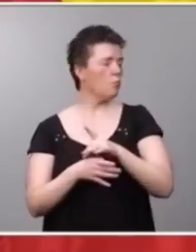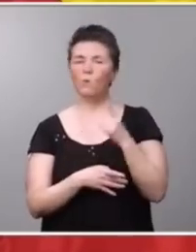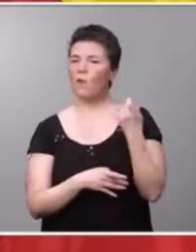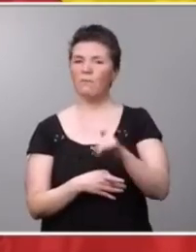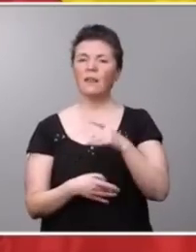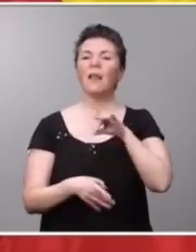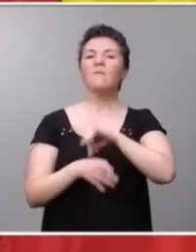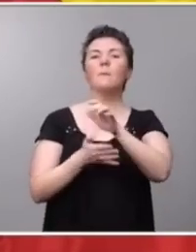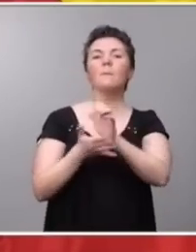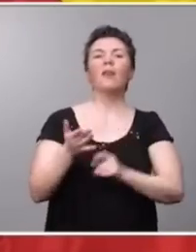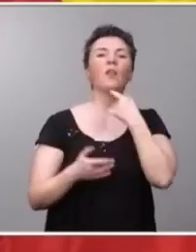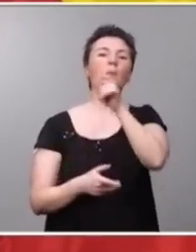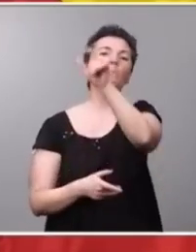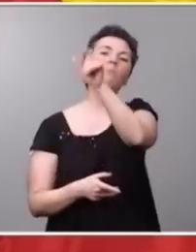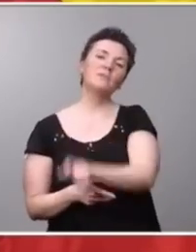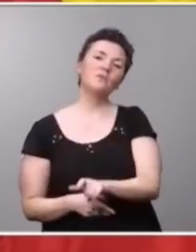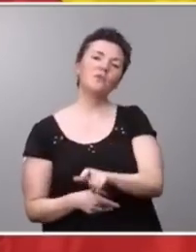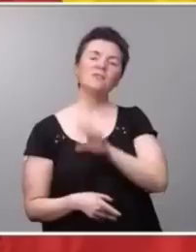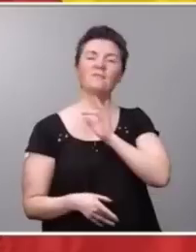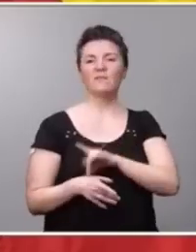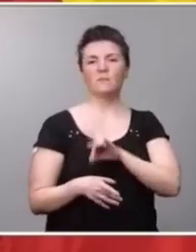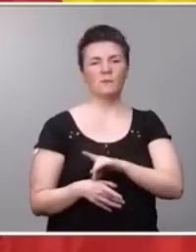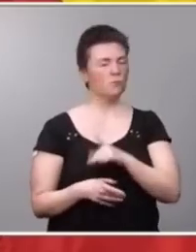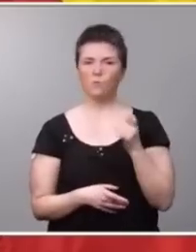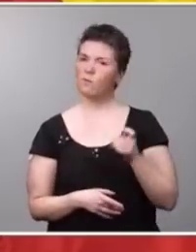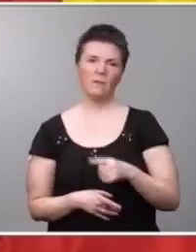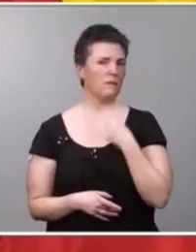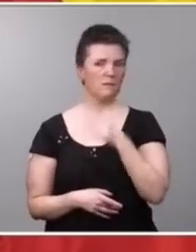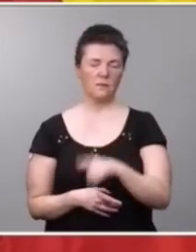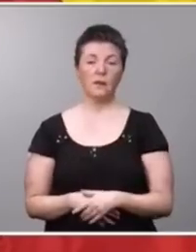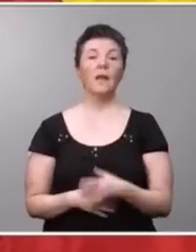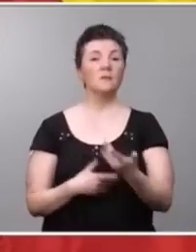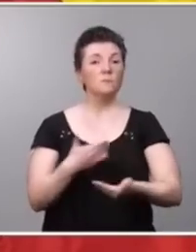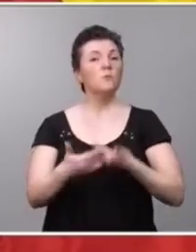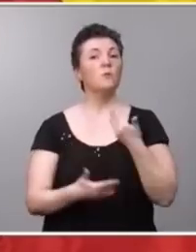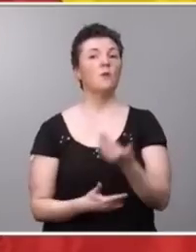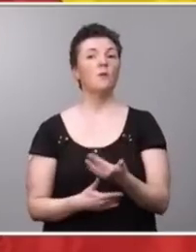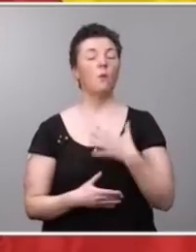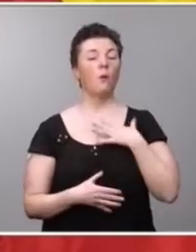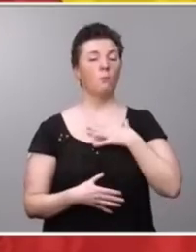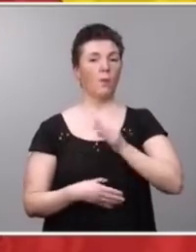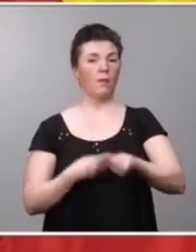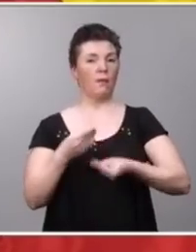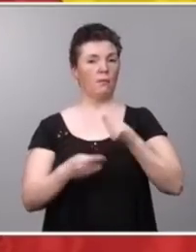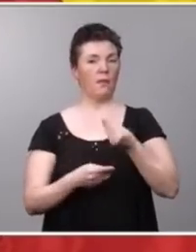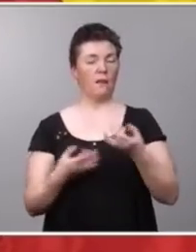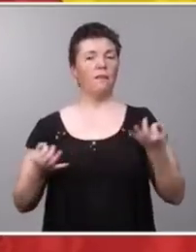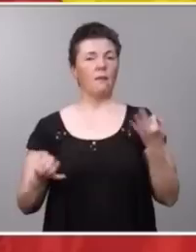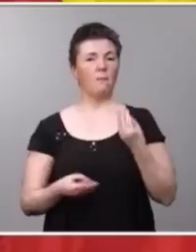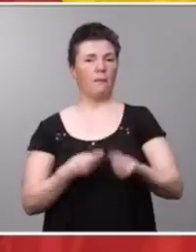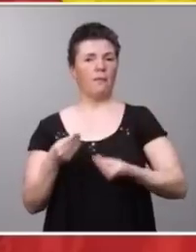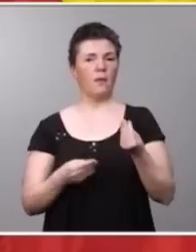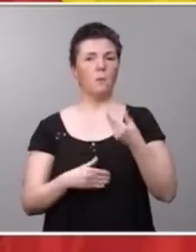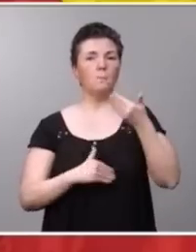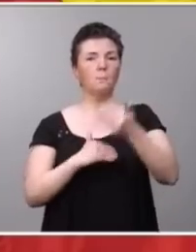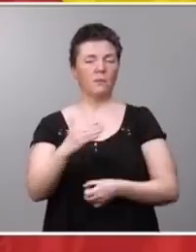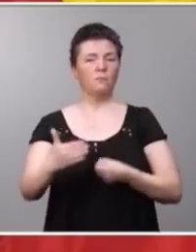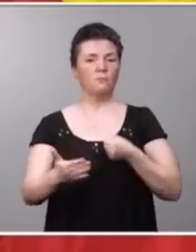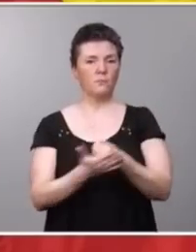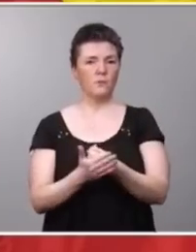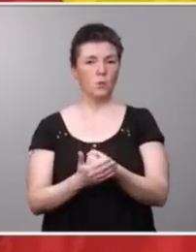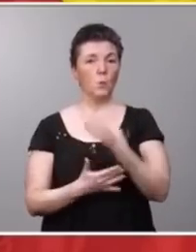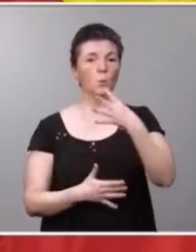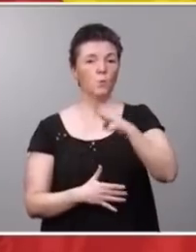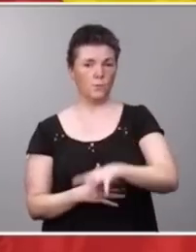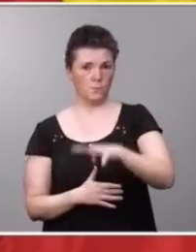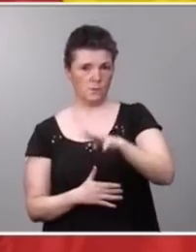son personas enfermas. Todo este procedimiento se podrá realizar, se deberá realizar en un plazo máximo de cuatro meses y, como